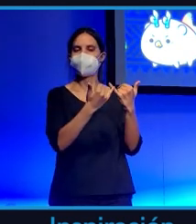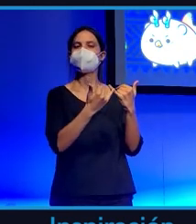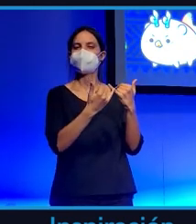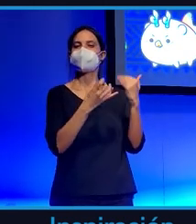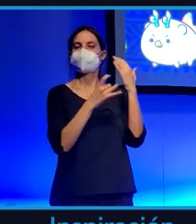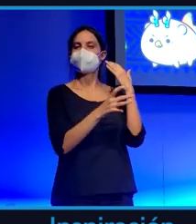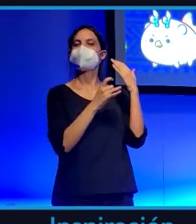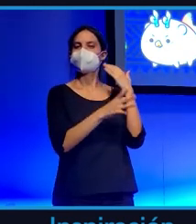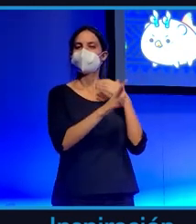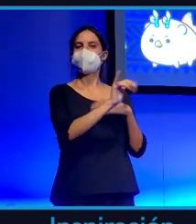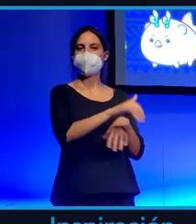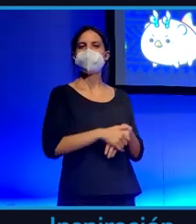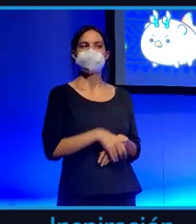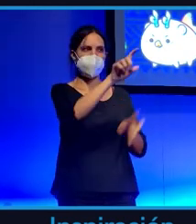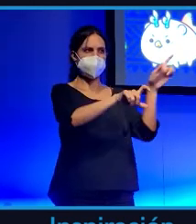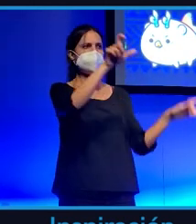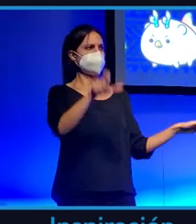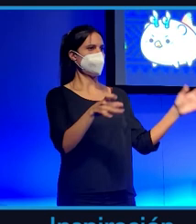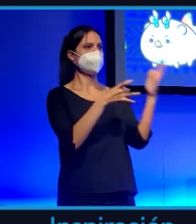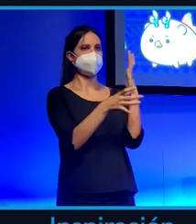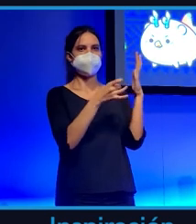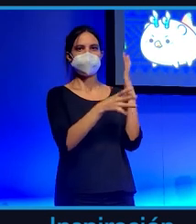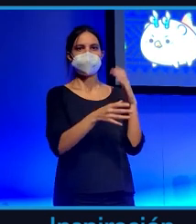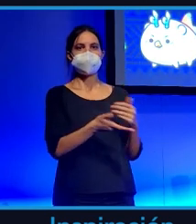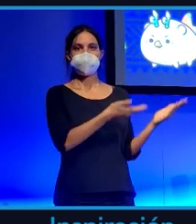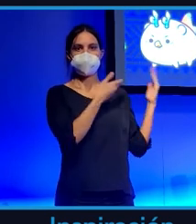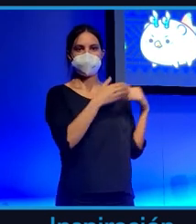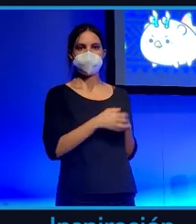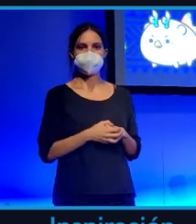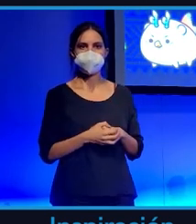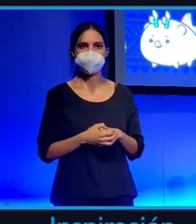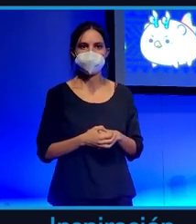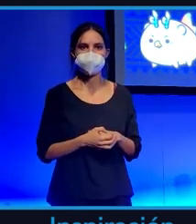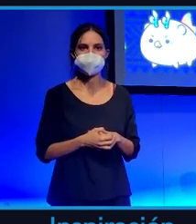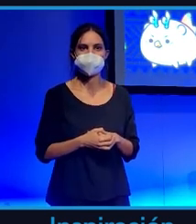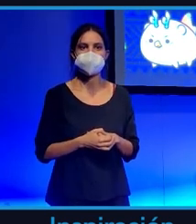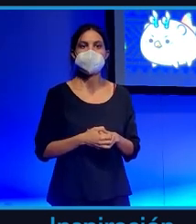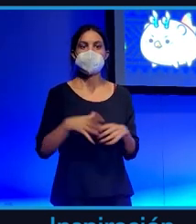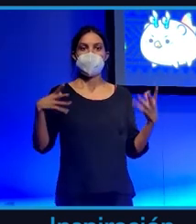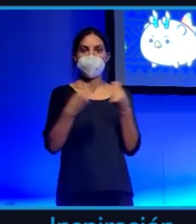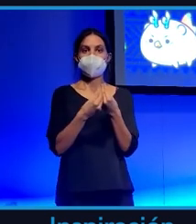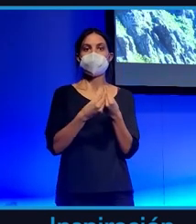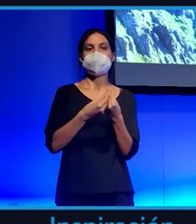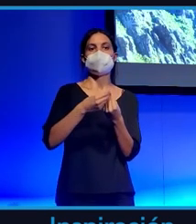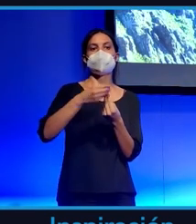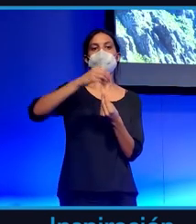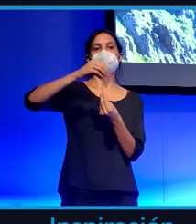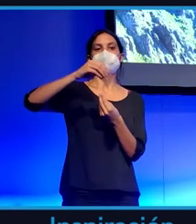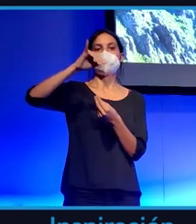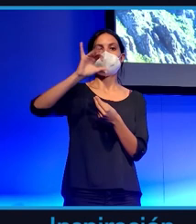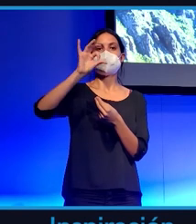con esta gente los de Triple O Games que con Isidro Quintana a la cabeza que han sido muy visionarios en este